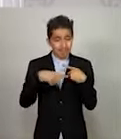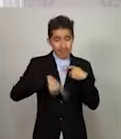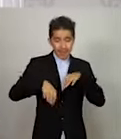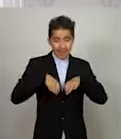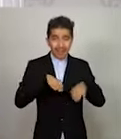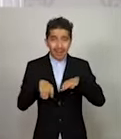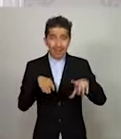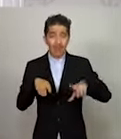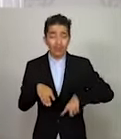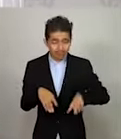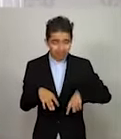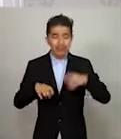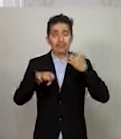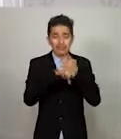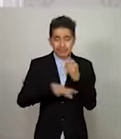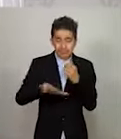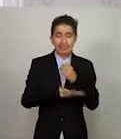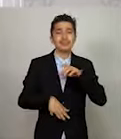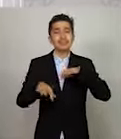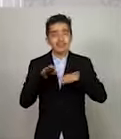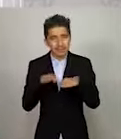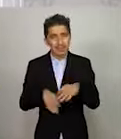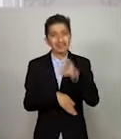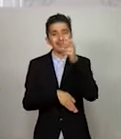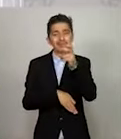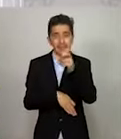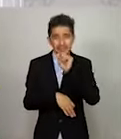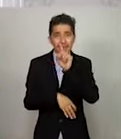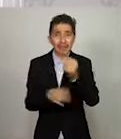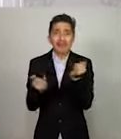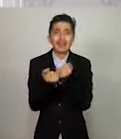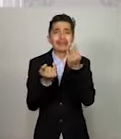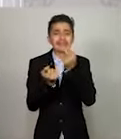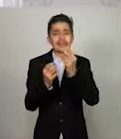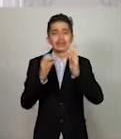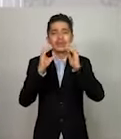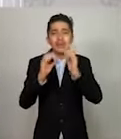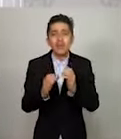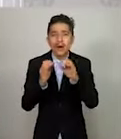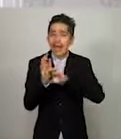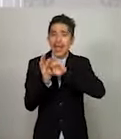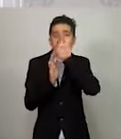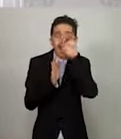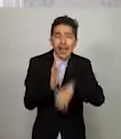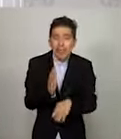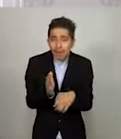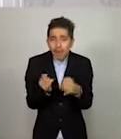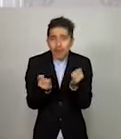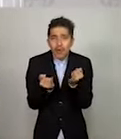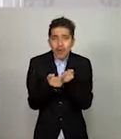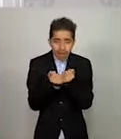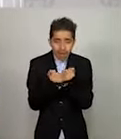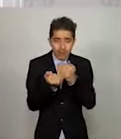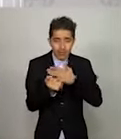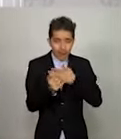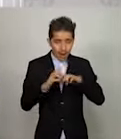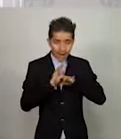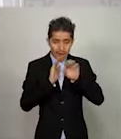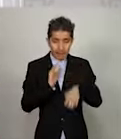públicos, somos funcionarios del gobierno del Estado y tenemos que ser cuidadosos y poner el ejemplo. He dicho